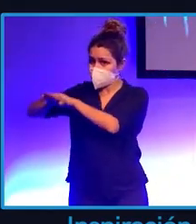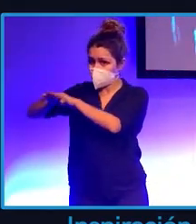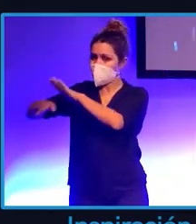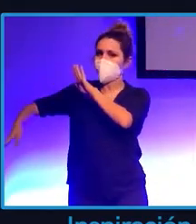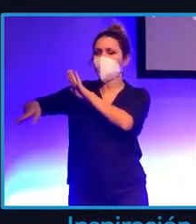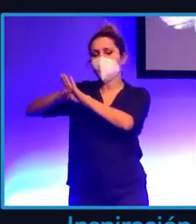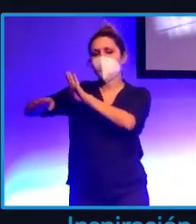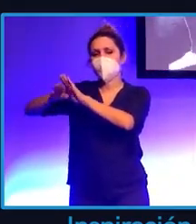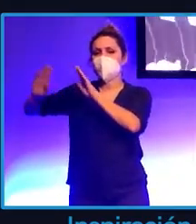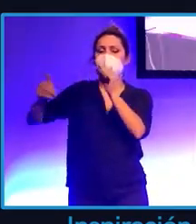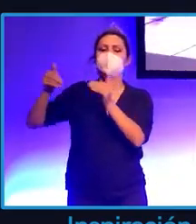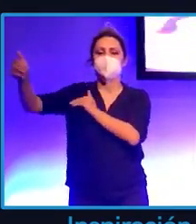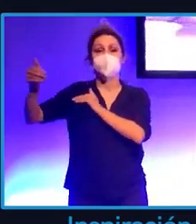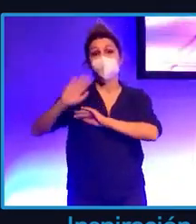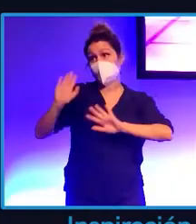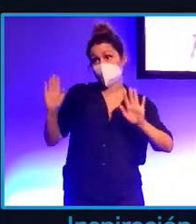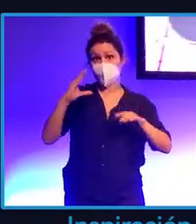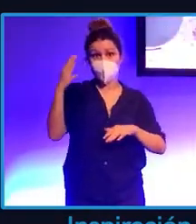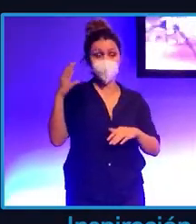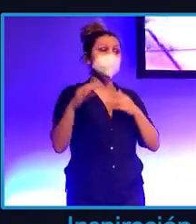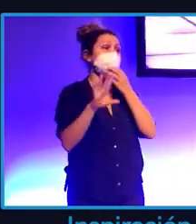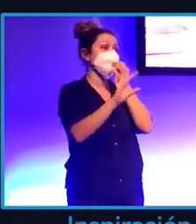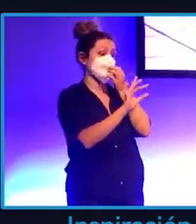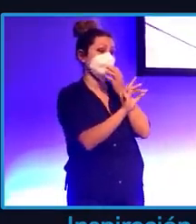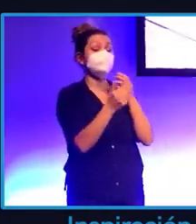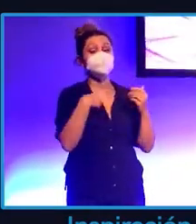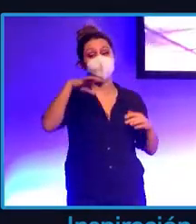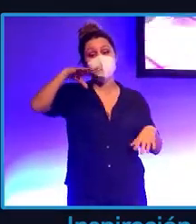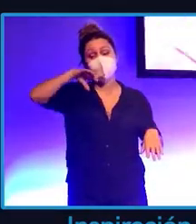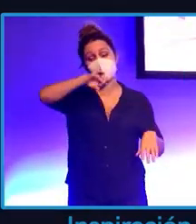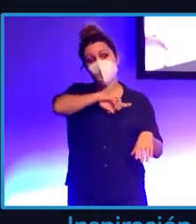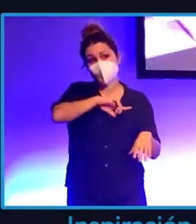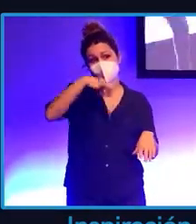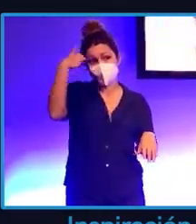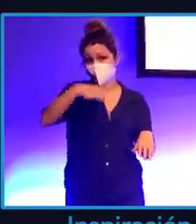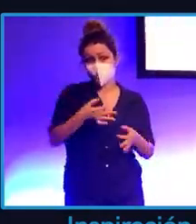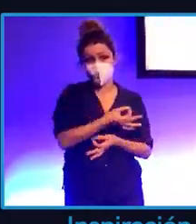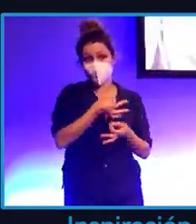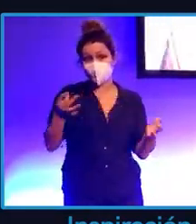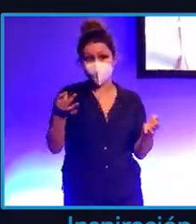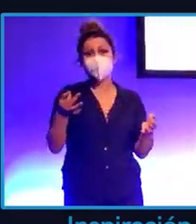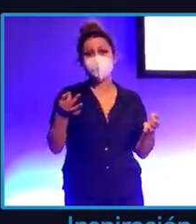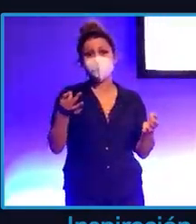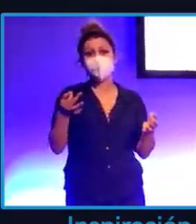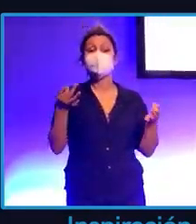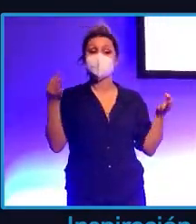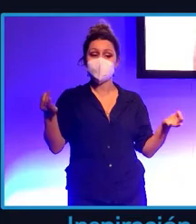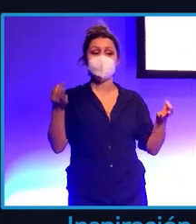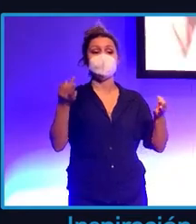Y poco más, Carlos. Sí, somos conscientes de que en este caso, una hora menos, es un trabajo rápido, diario.